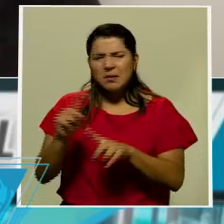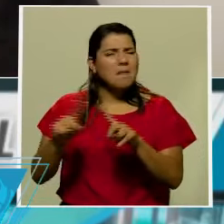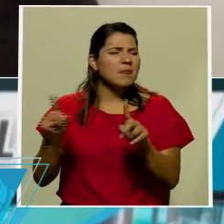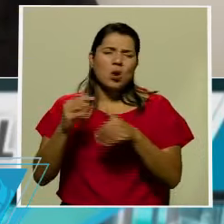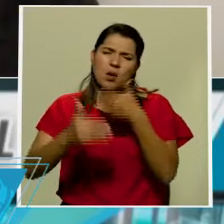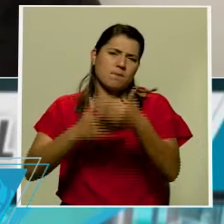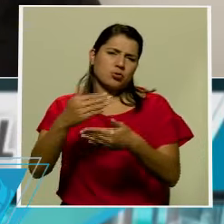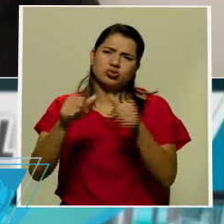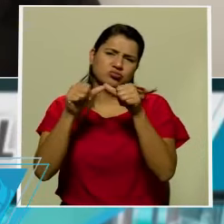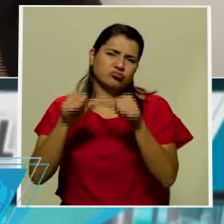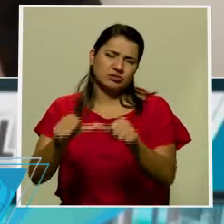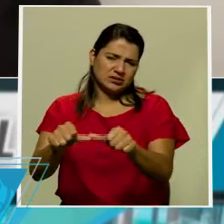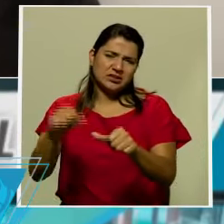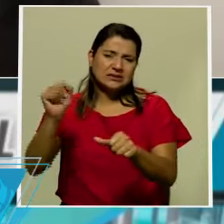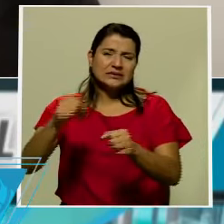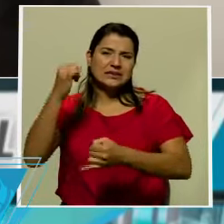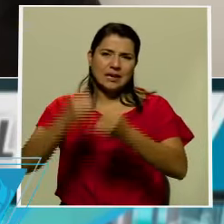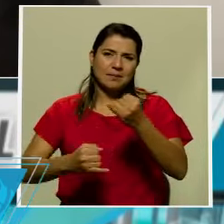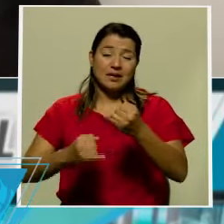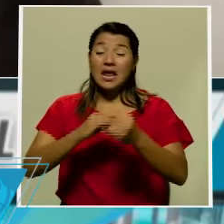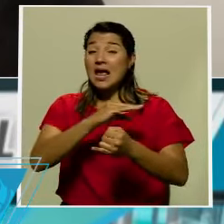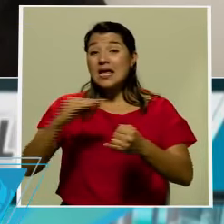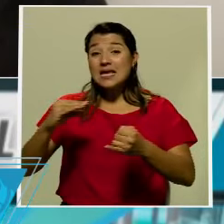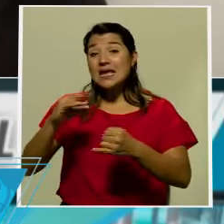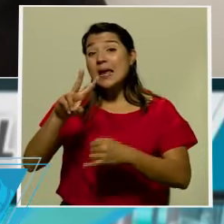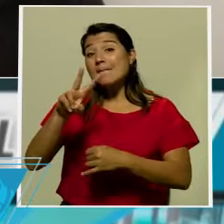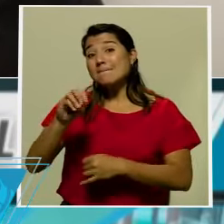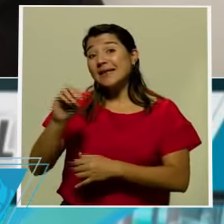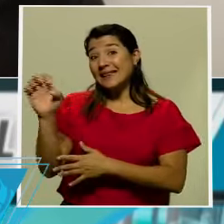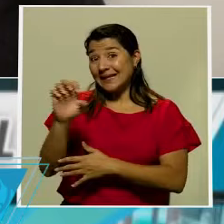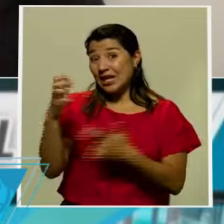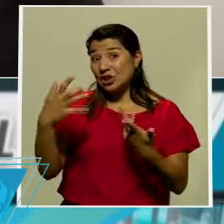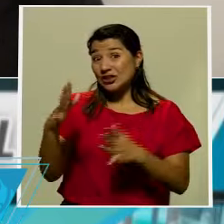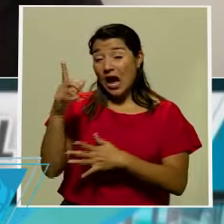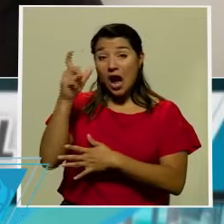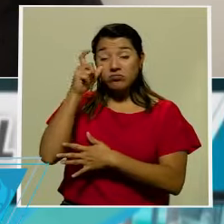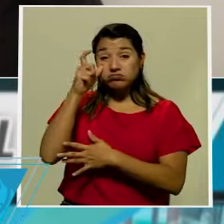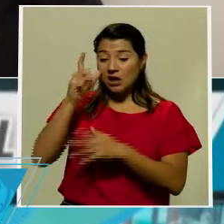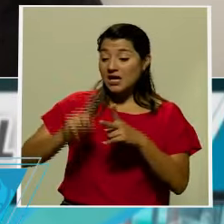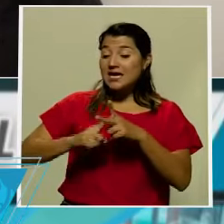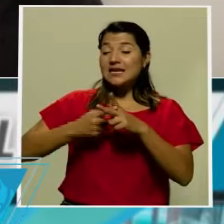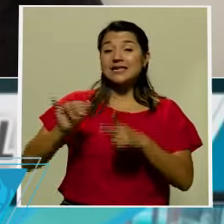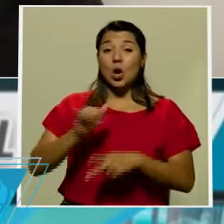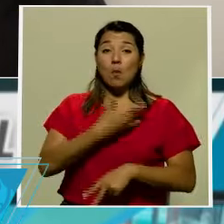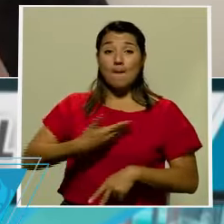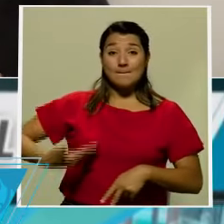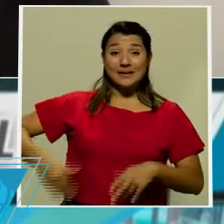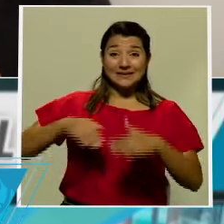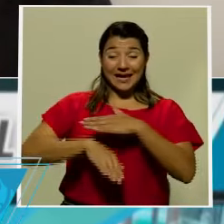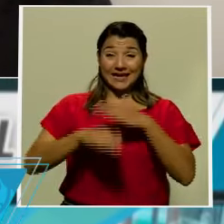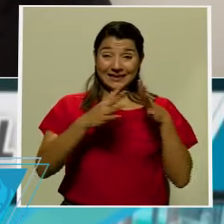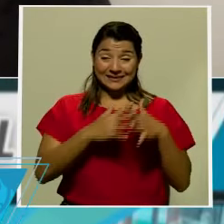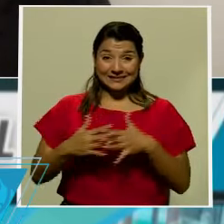a concluir y el 20 de enero Joe Biden va a ser inaugurado presidente de Estados Unidos